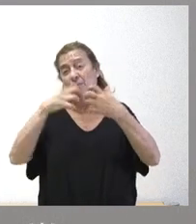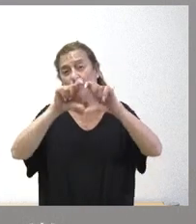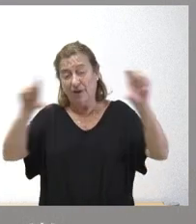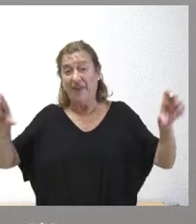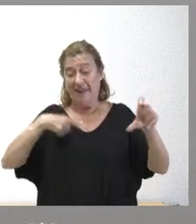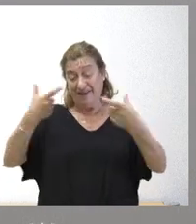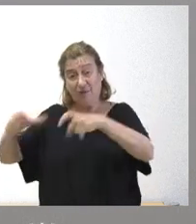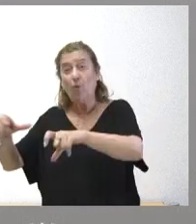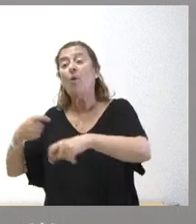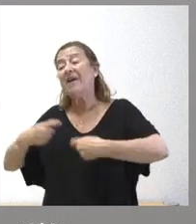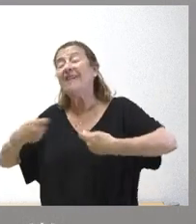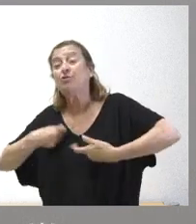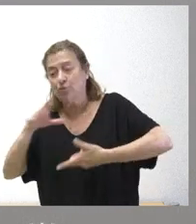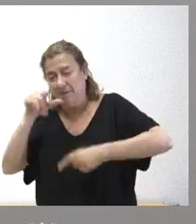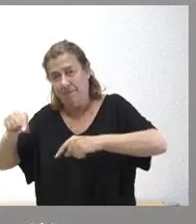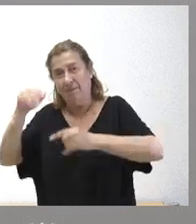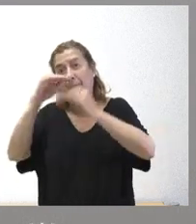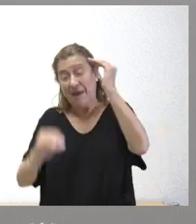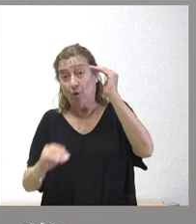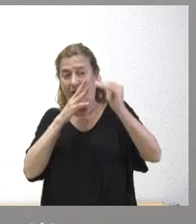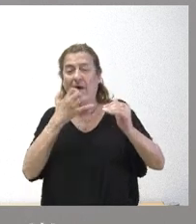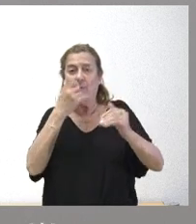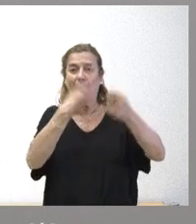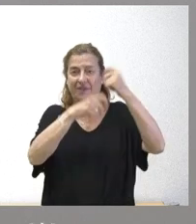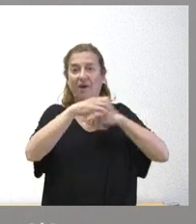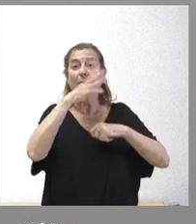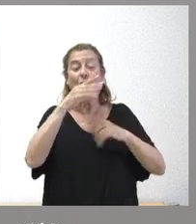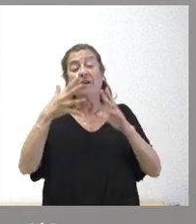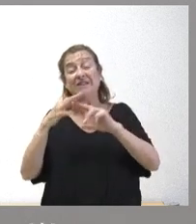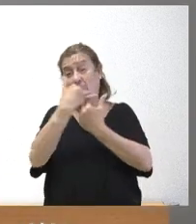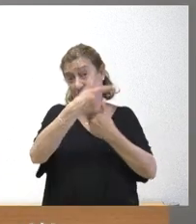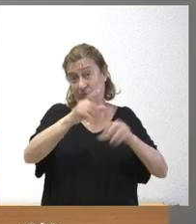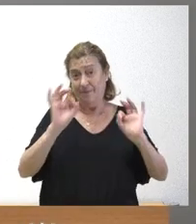se podrían derivar de estas menores ventas como consecuencia de estas circunstancias